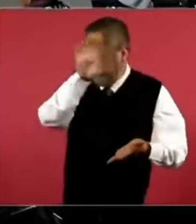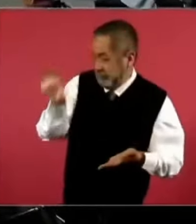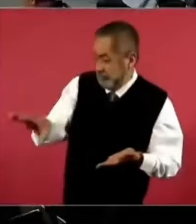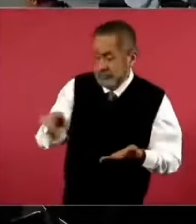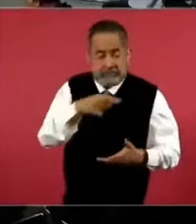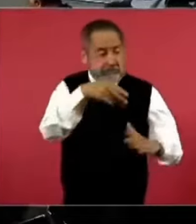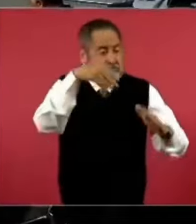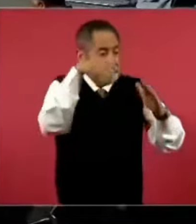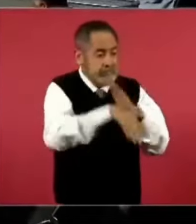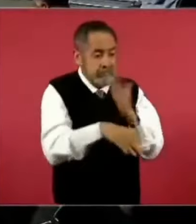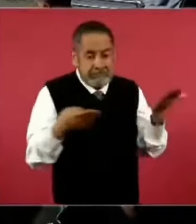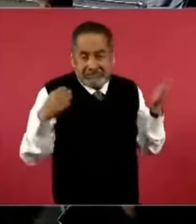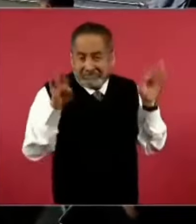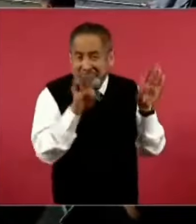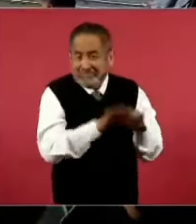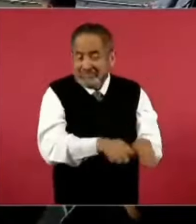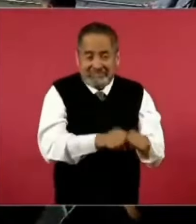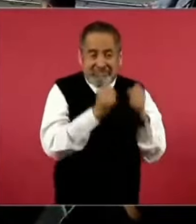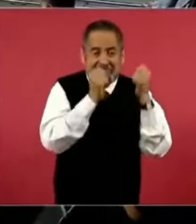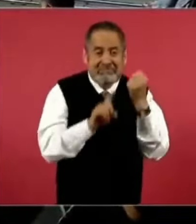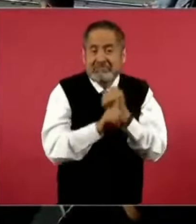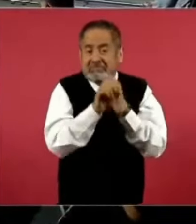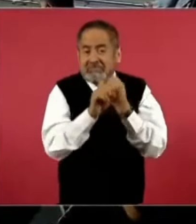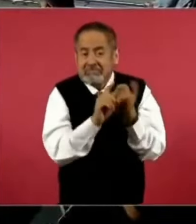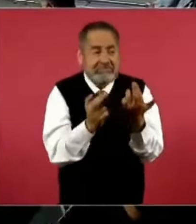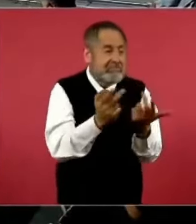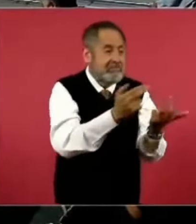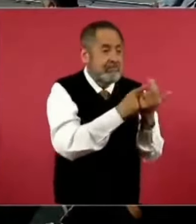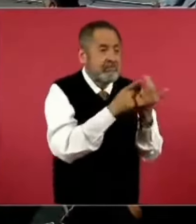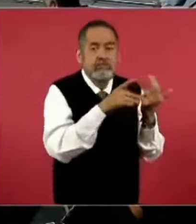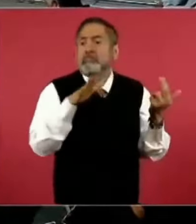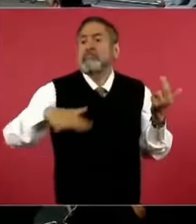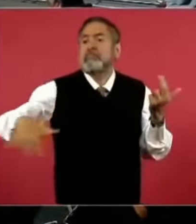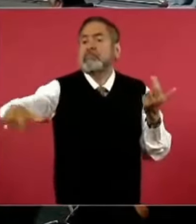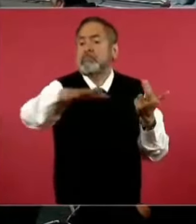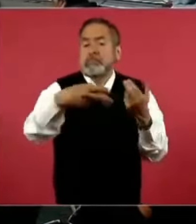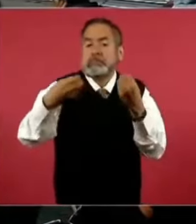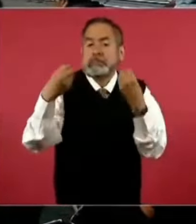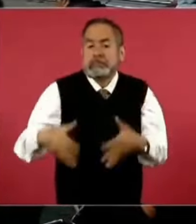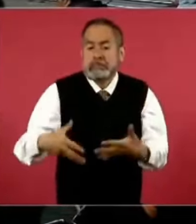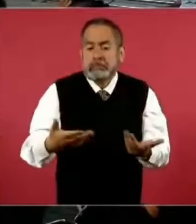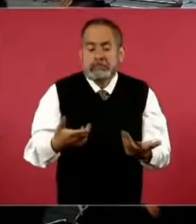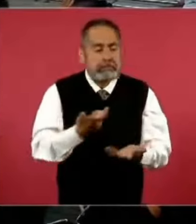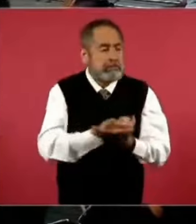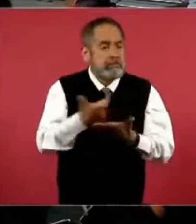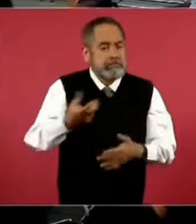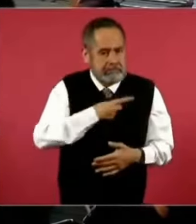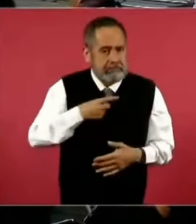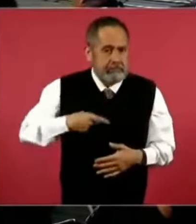que perjudicara a